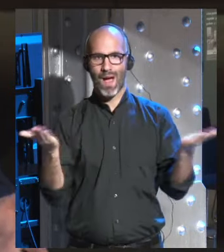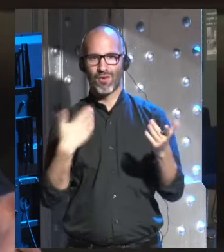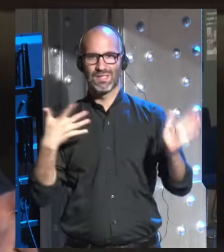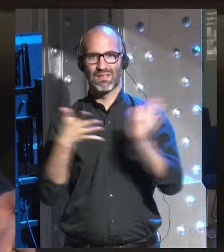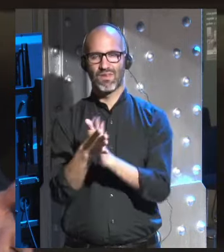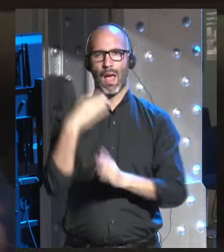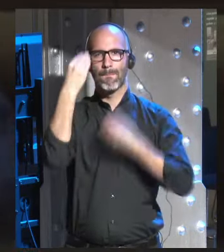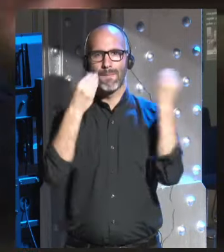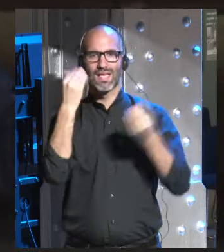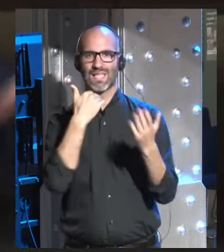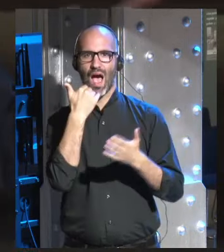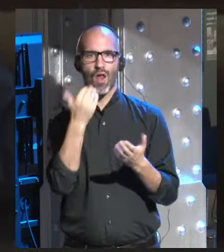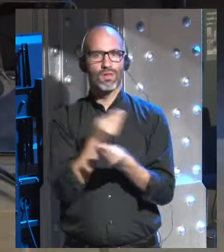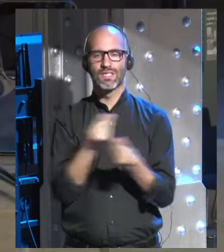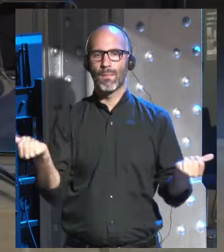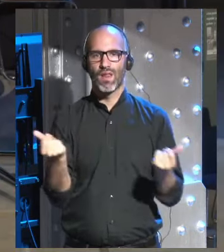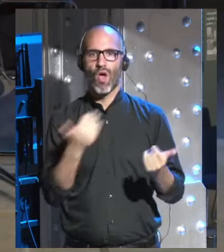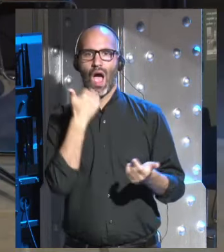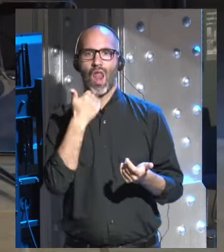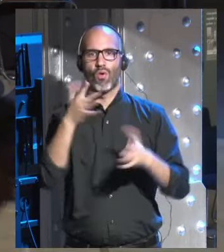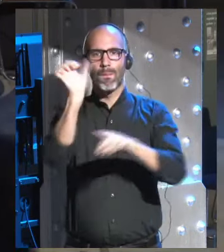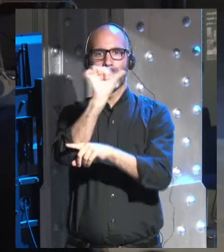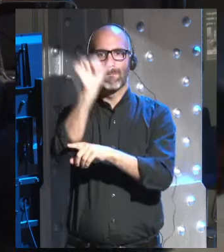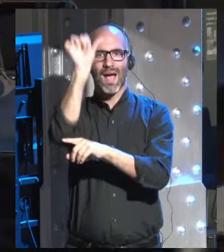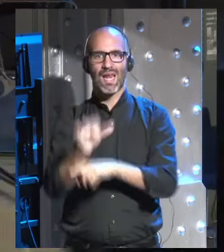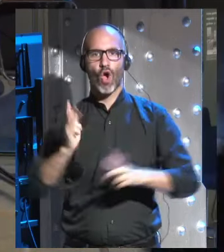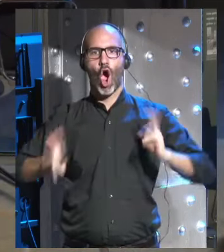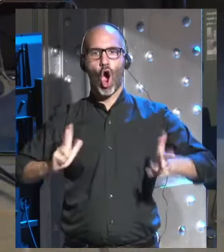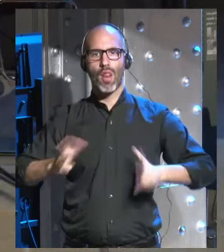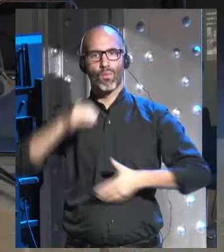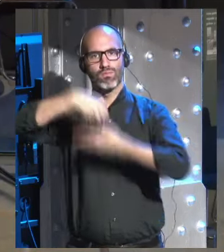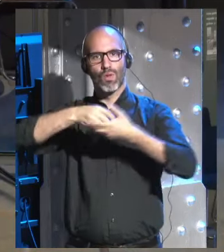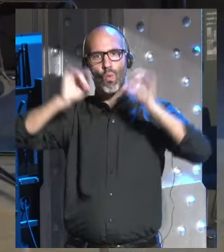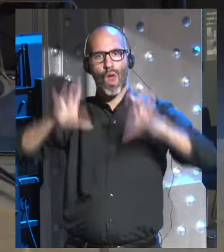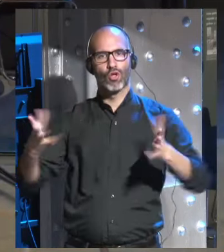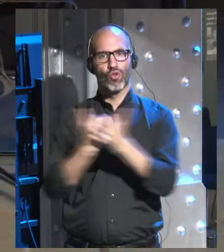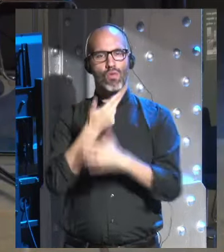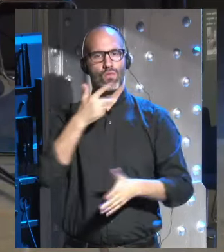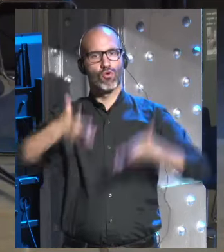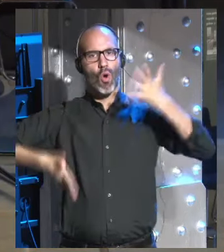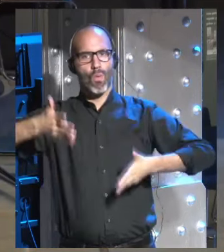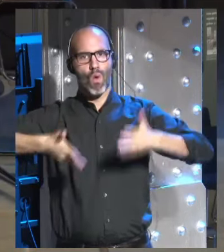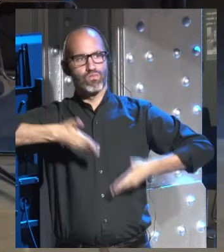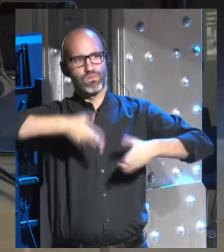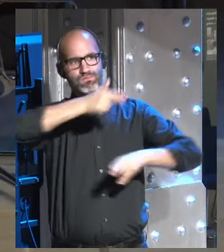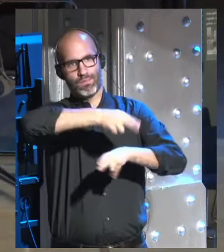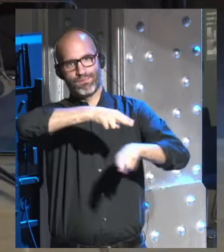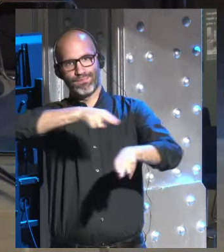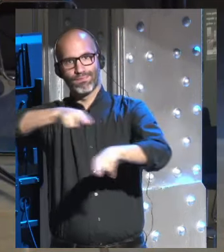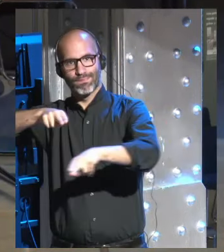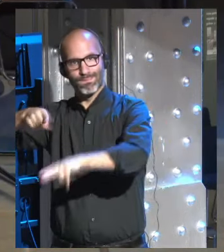plantearnos eso como una desaparición en una película de Hollywood donde mueren todos asesinados por robots como en Terminator